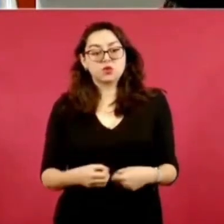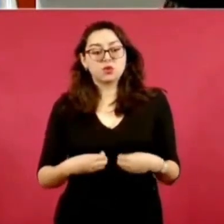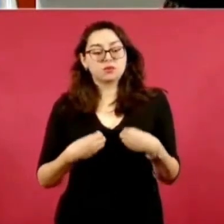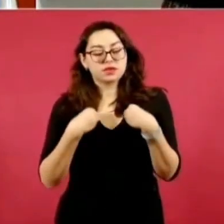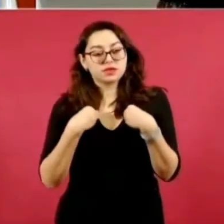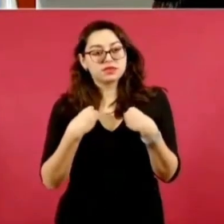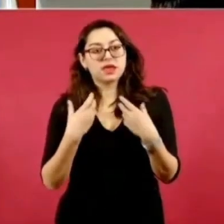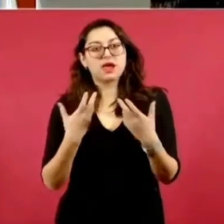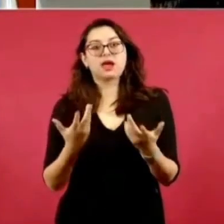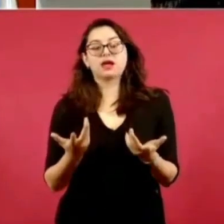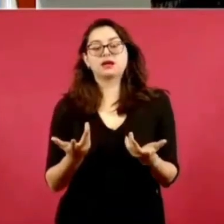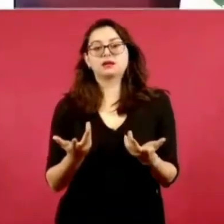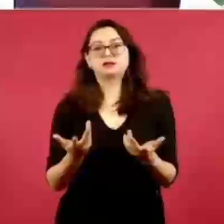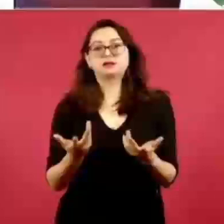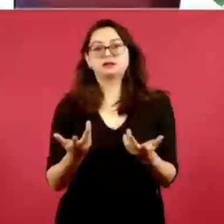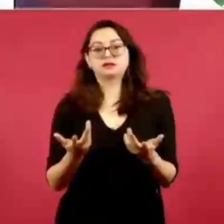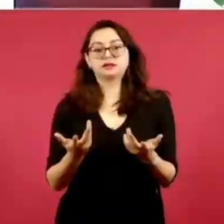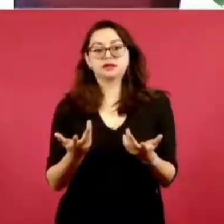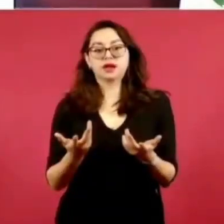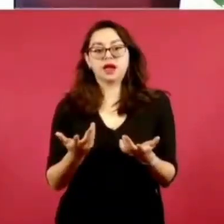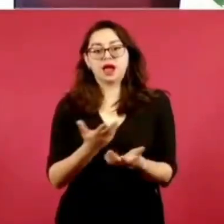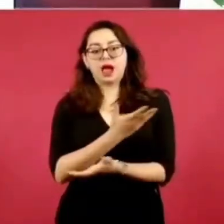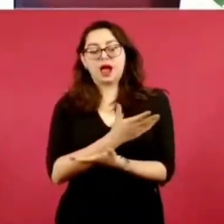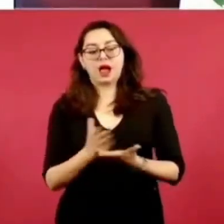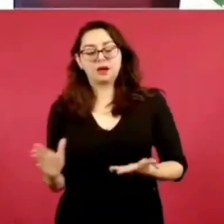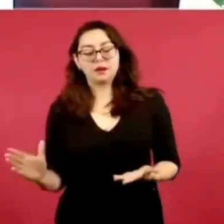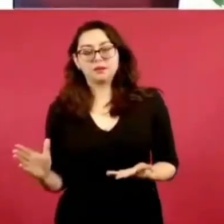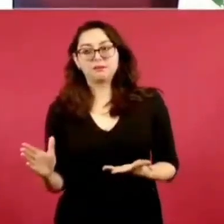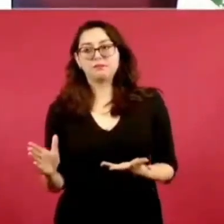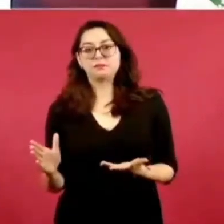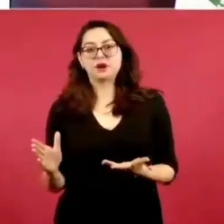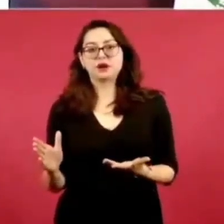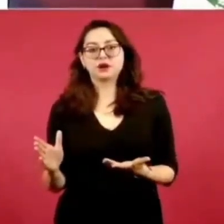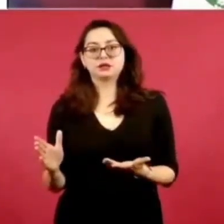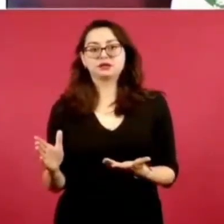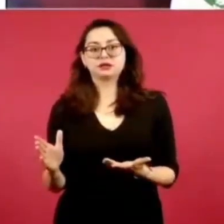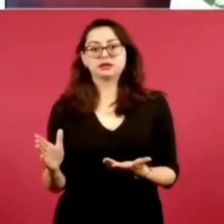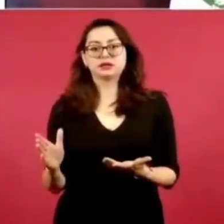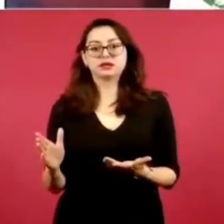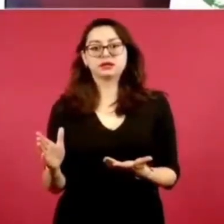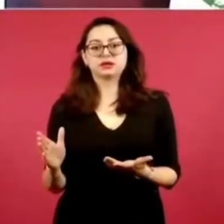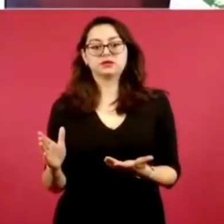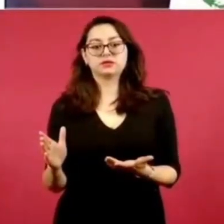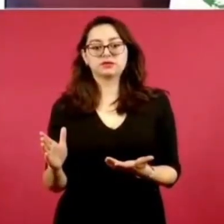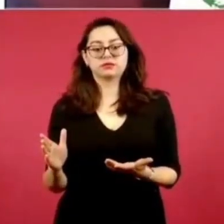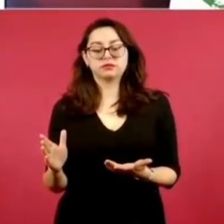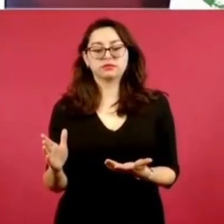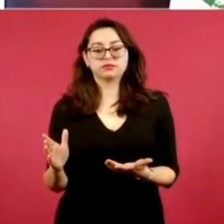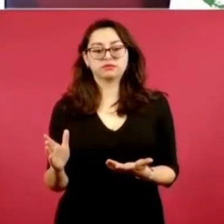aparte de sus